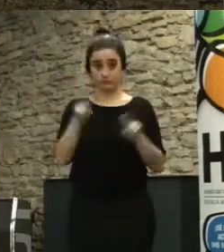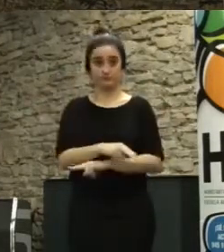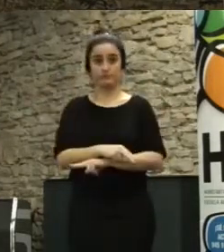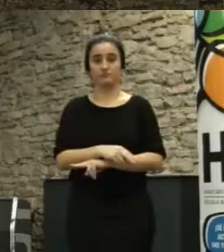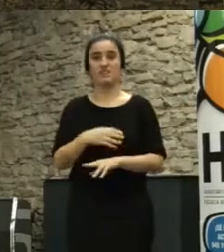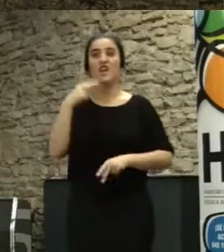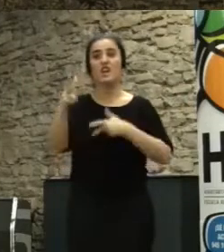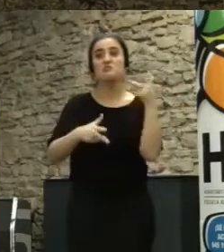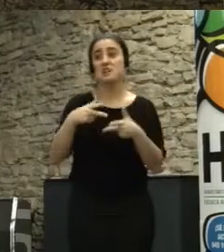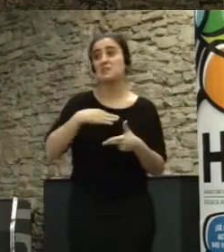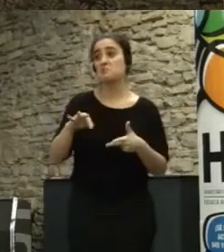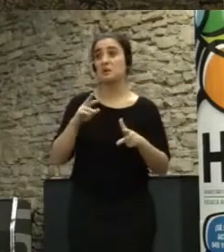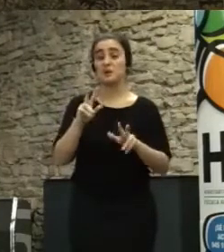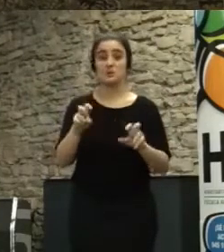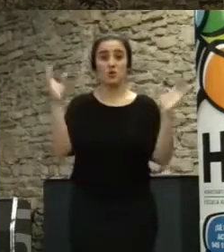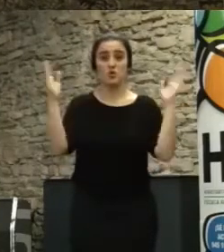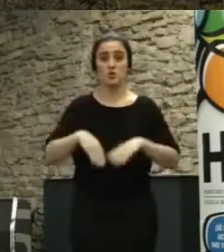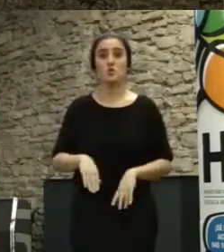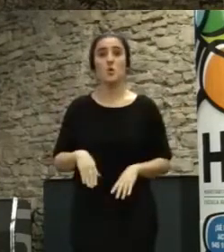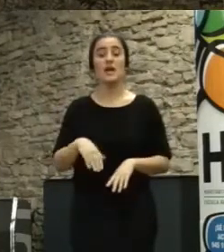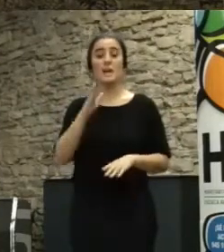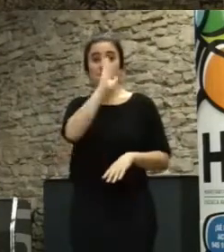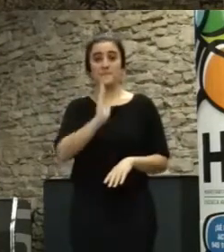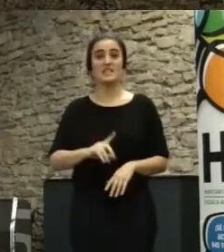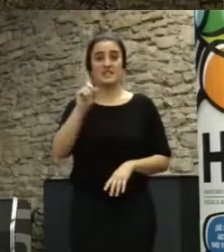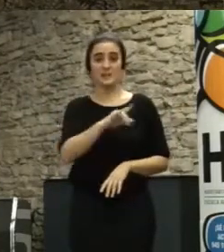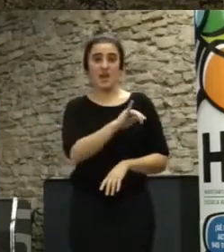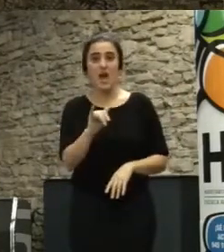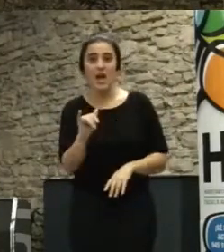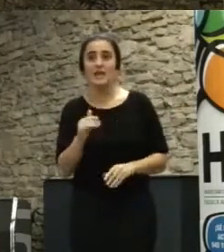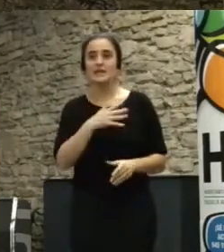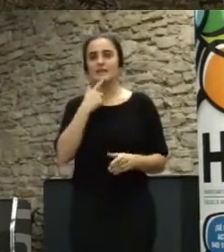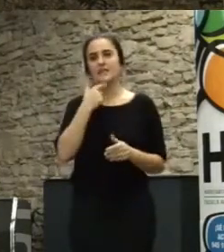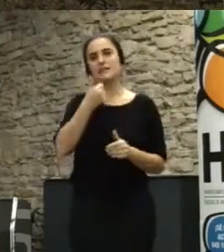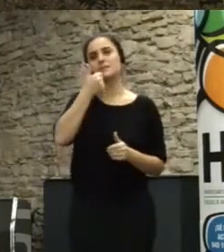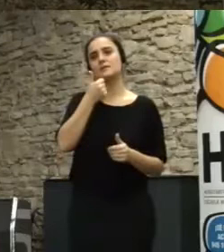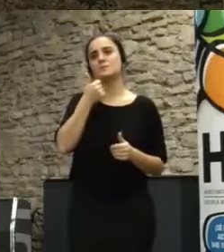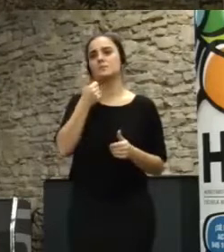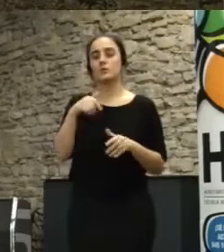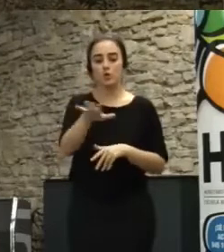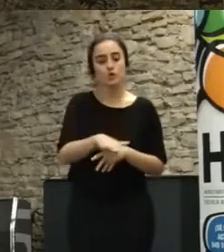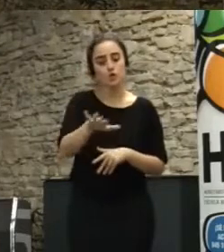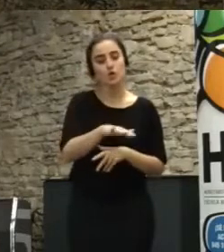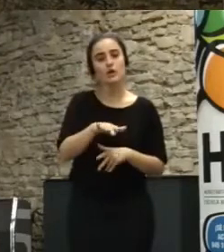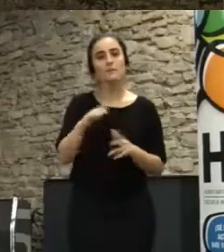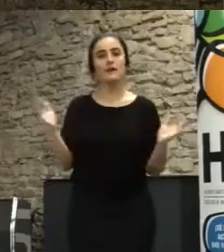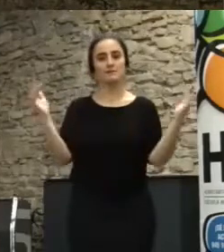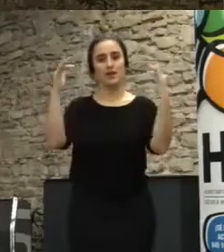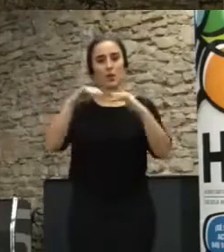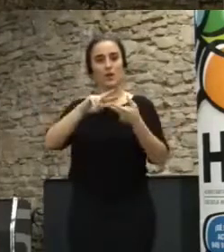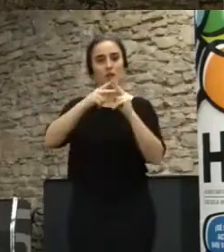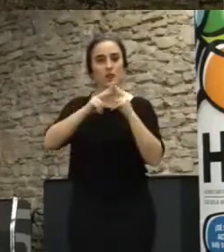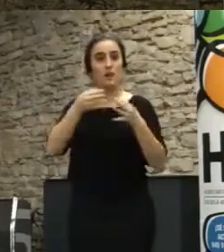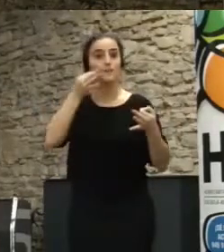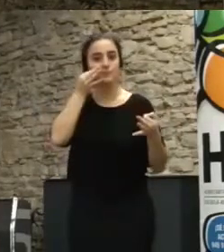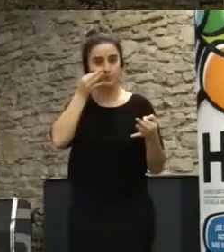posiblemente en Euskadi no tanto, en Brasil están los concelios, es decir, que es verdad que son lugares de encuentro presencial en el que